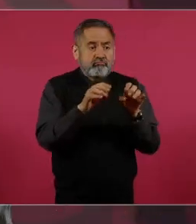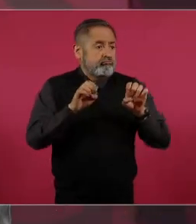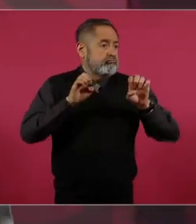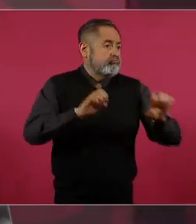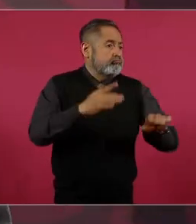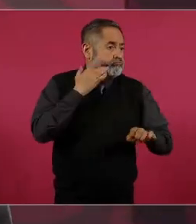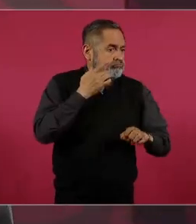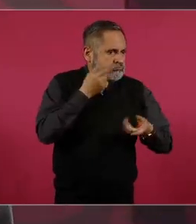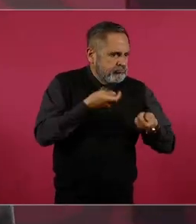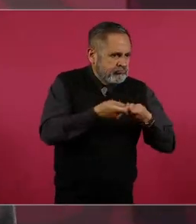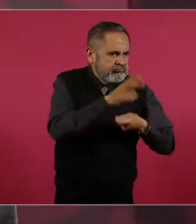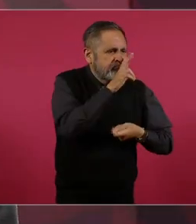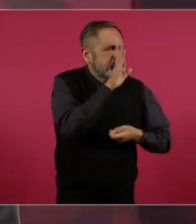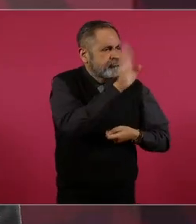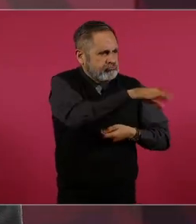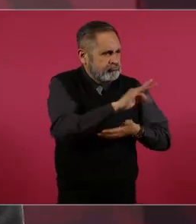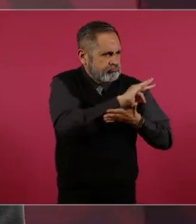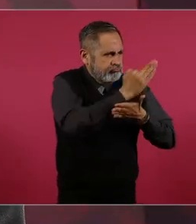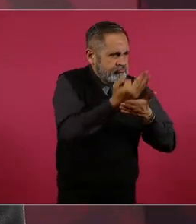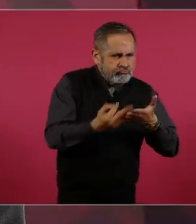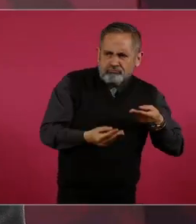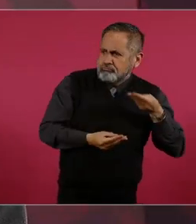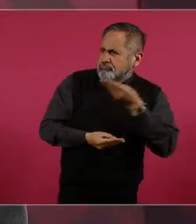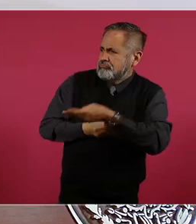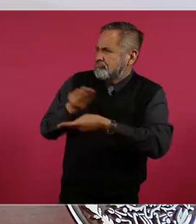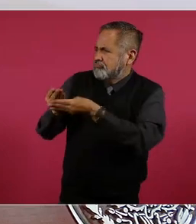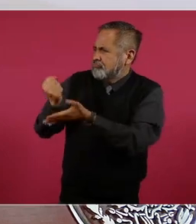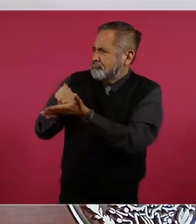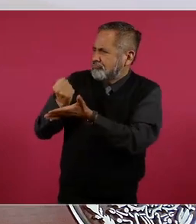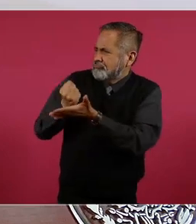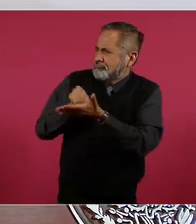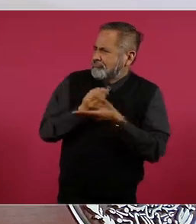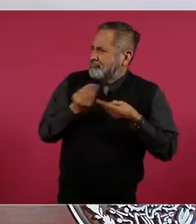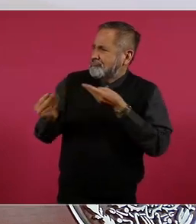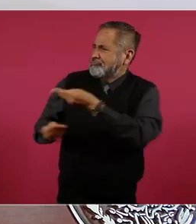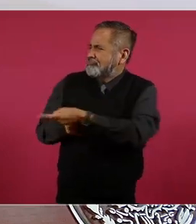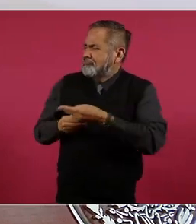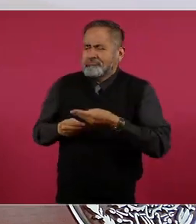ese propósito. Los jovencitos,